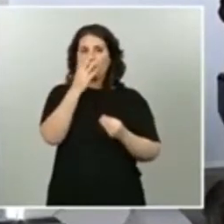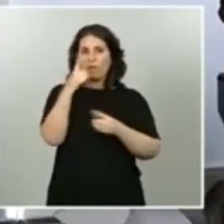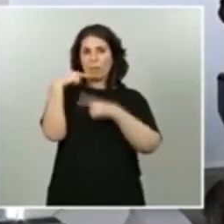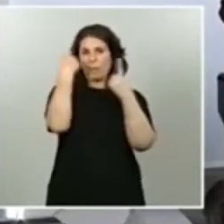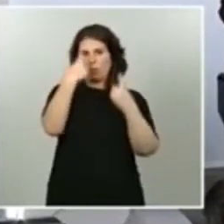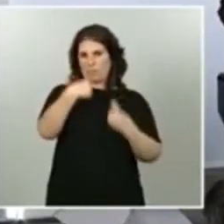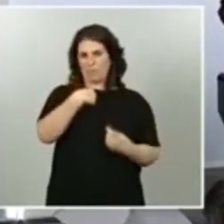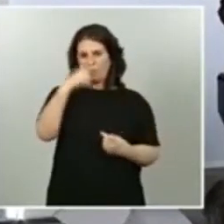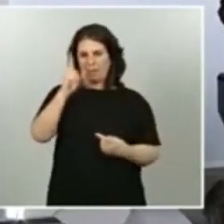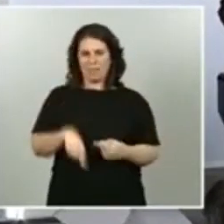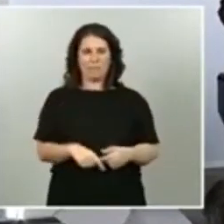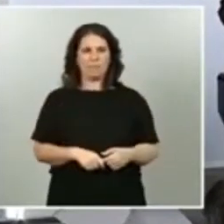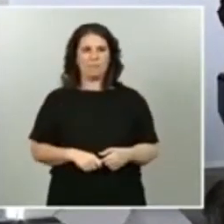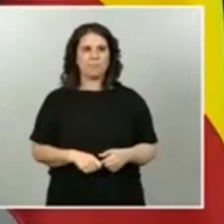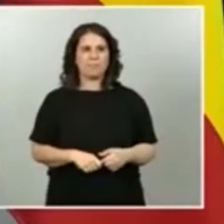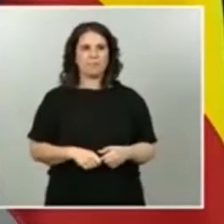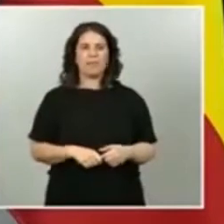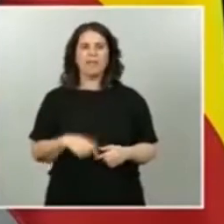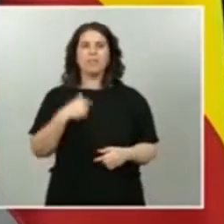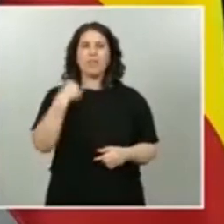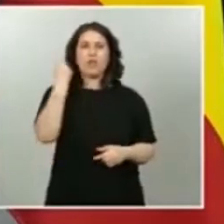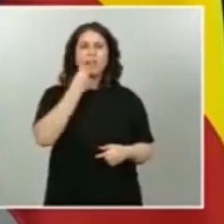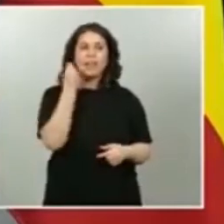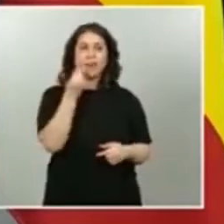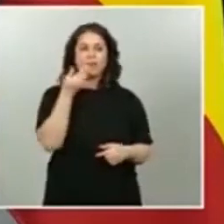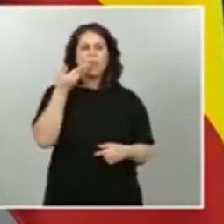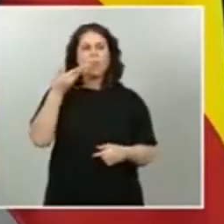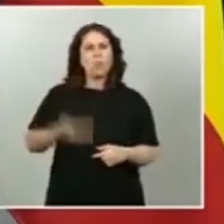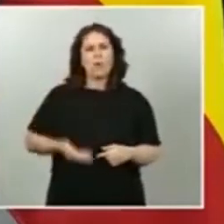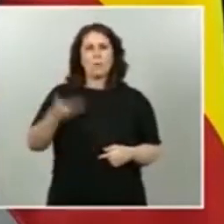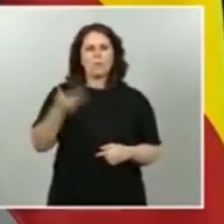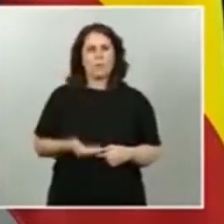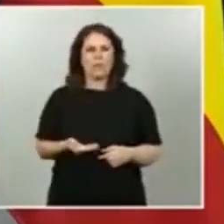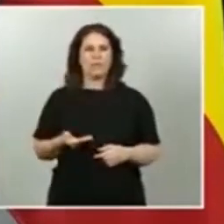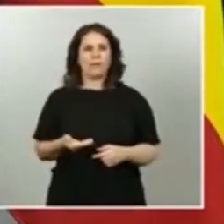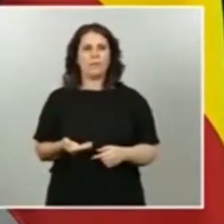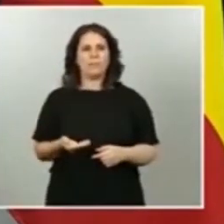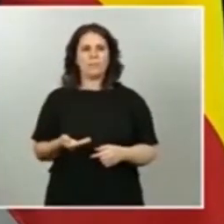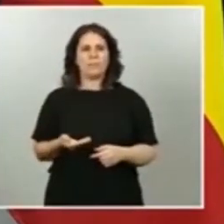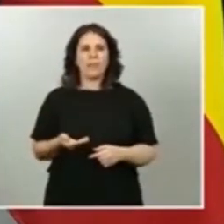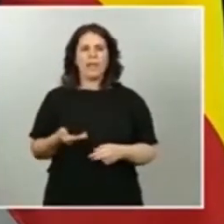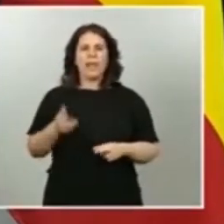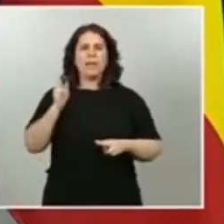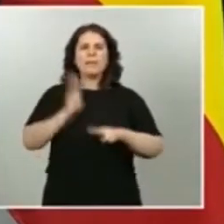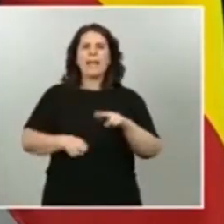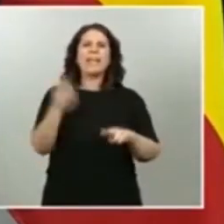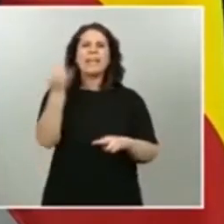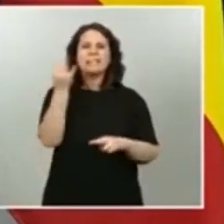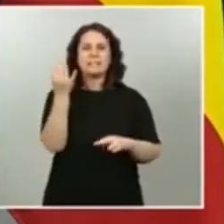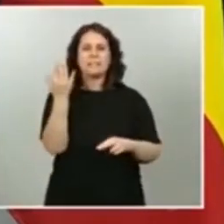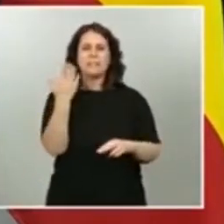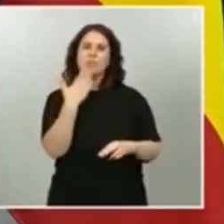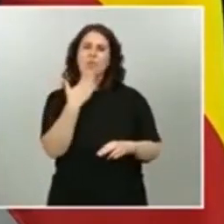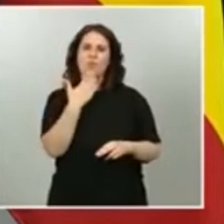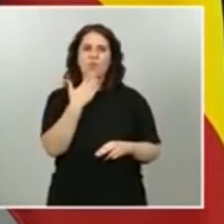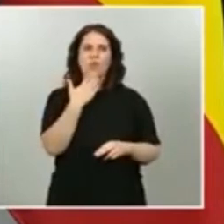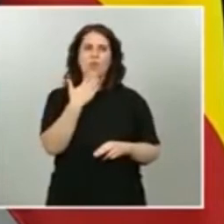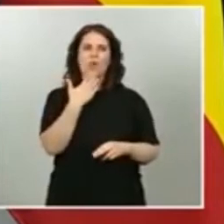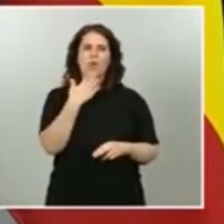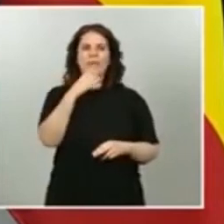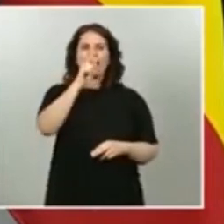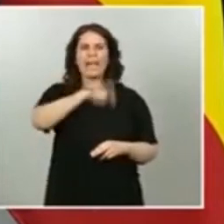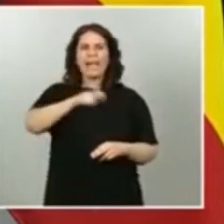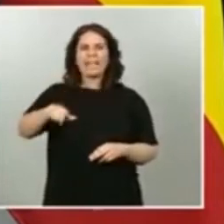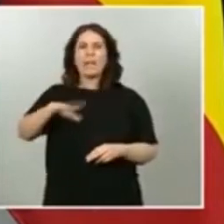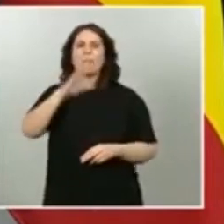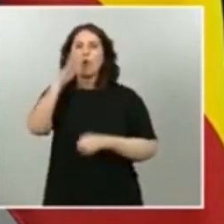creo que es muy importante evitar la criminalización de gente por el hecho de ser pobre.